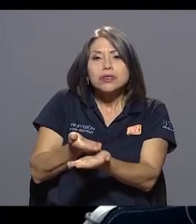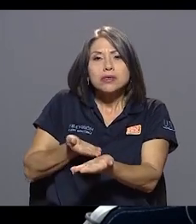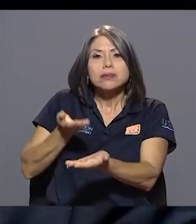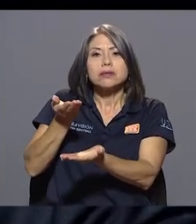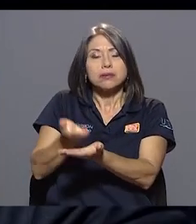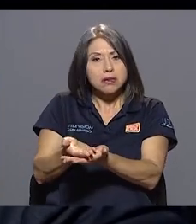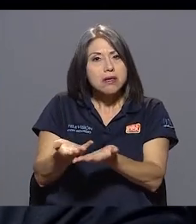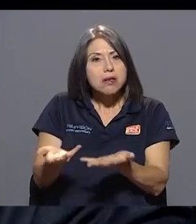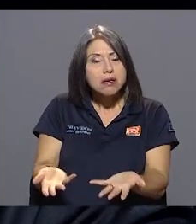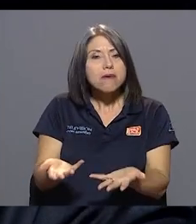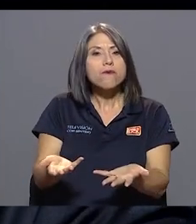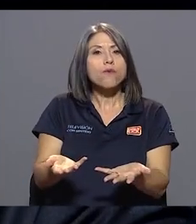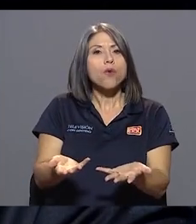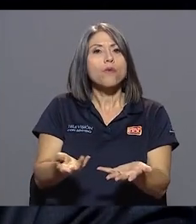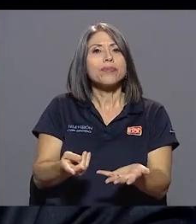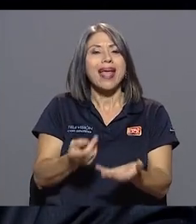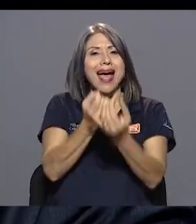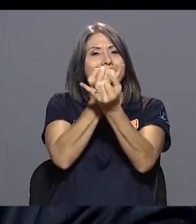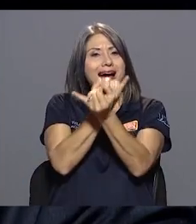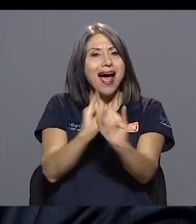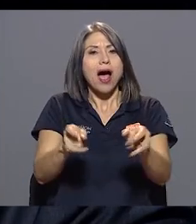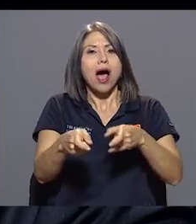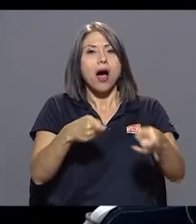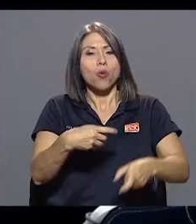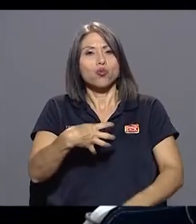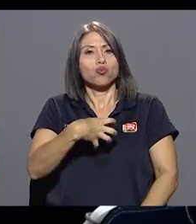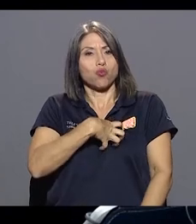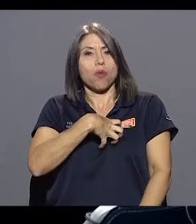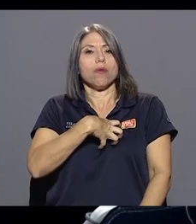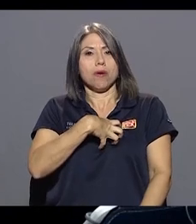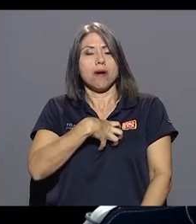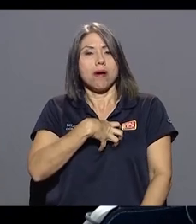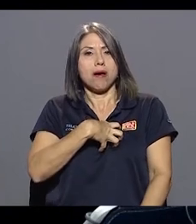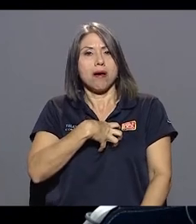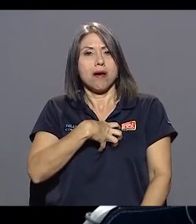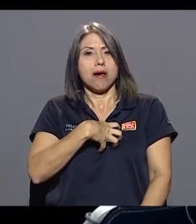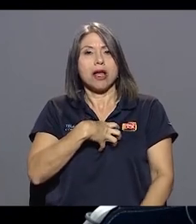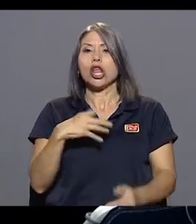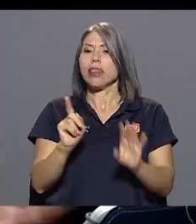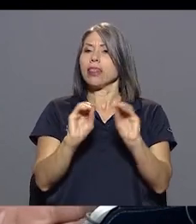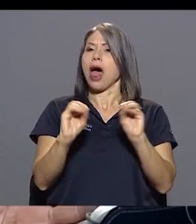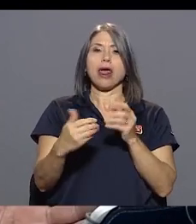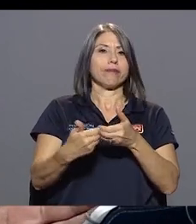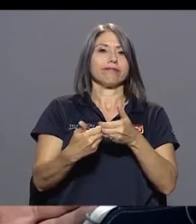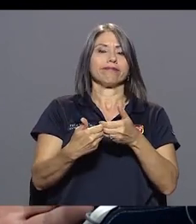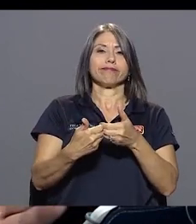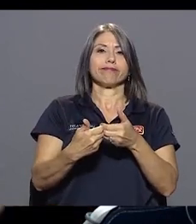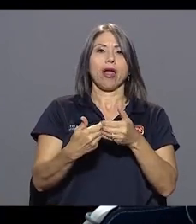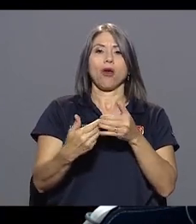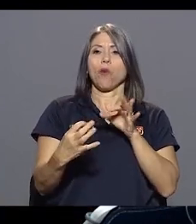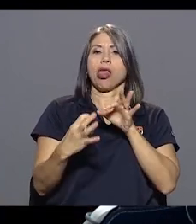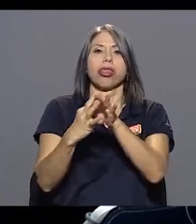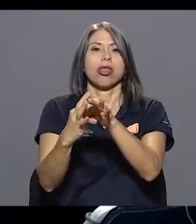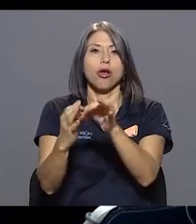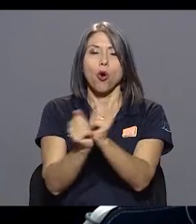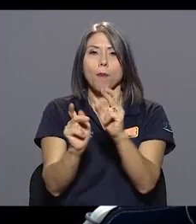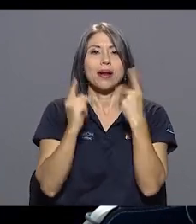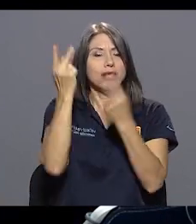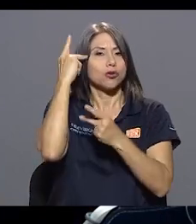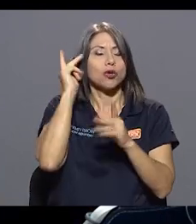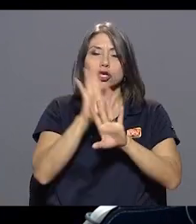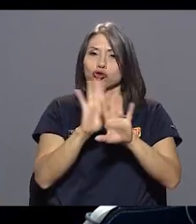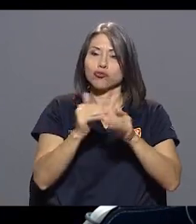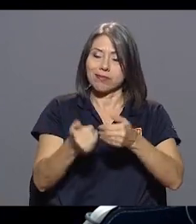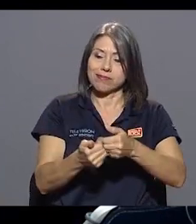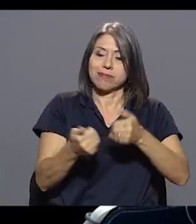sindicato autónomo, ¿verdad?, independiente de partidos políticos y de la administración y de quien sea,